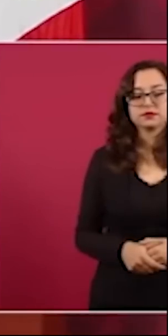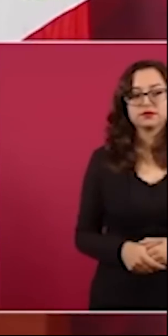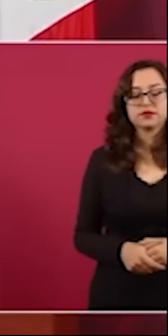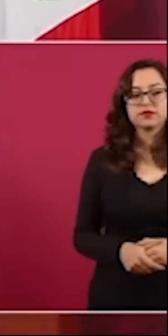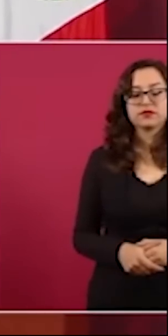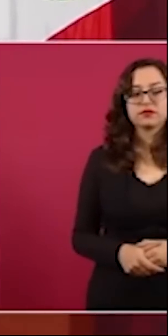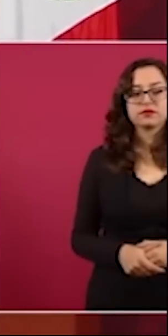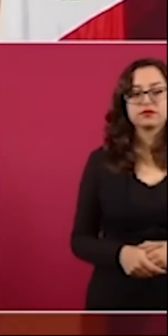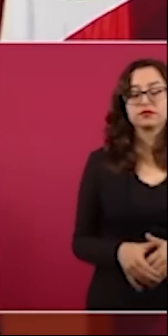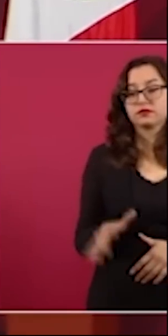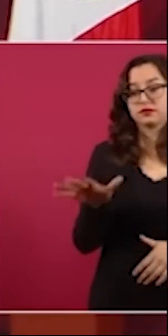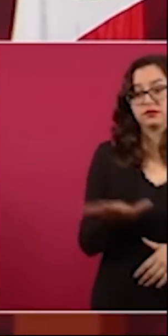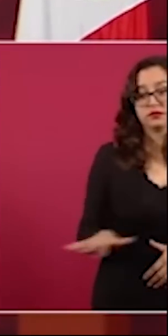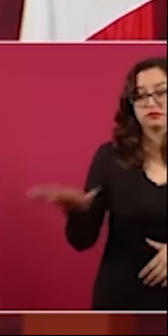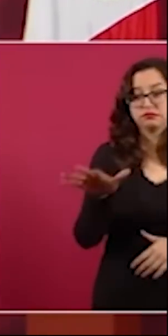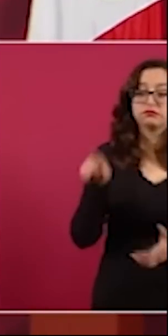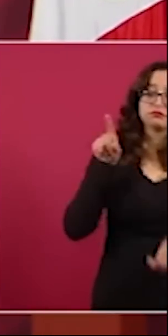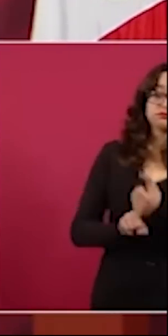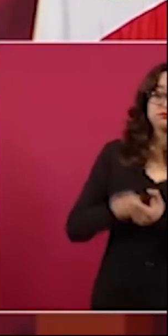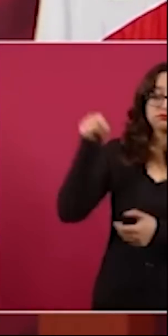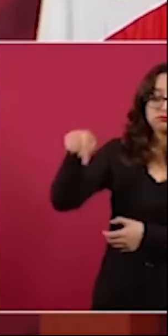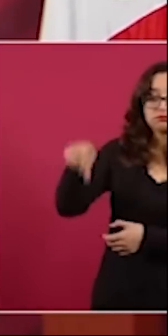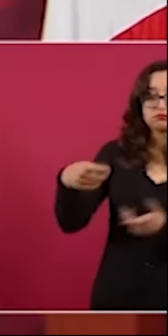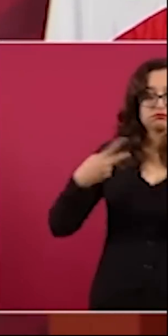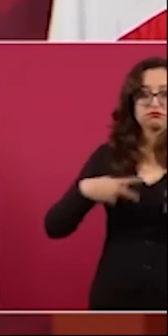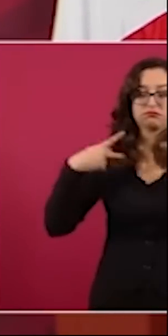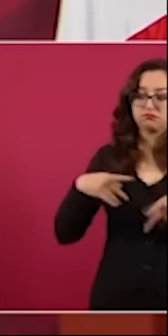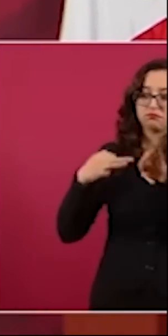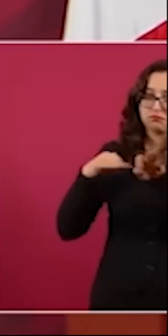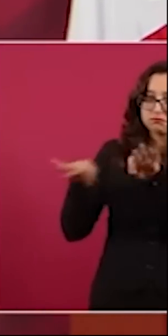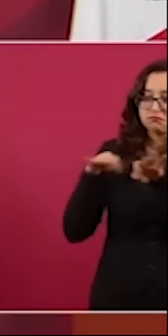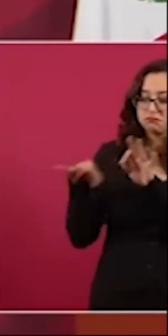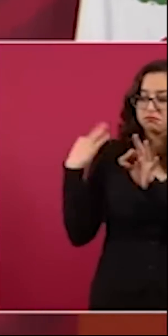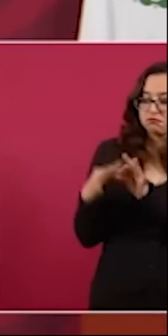minas de carbón con todos los que están trabajando